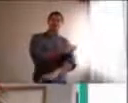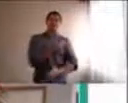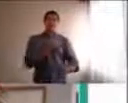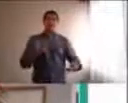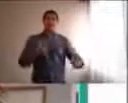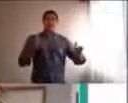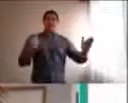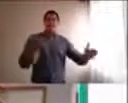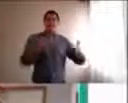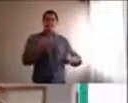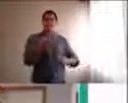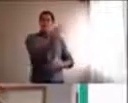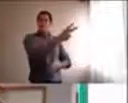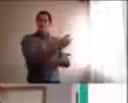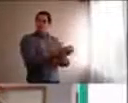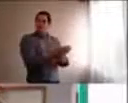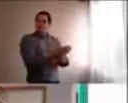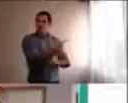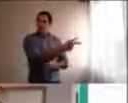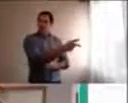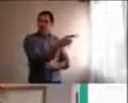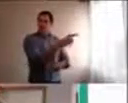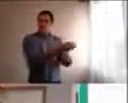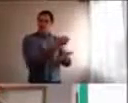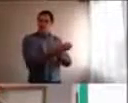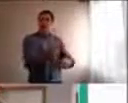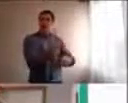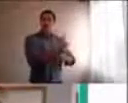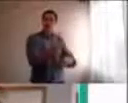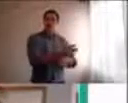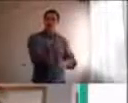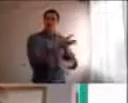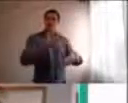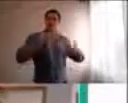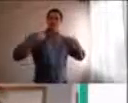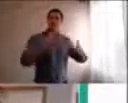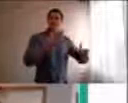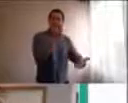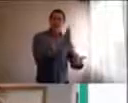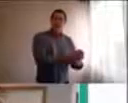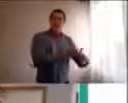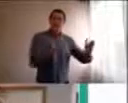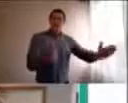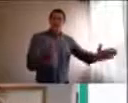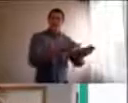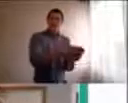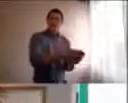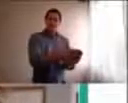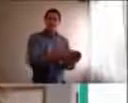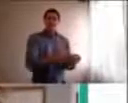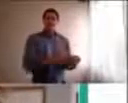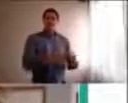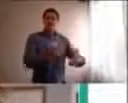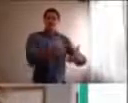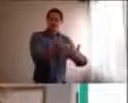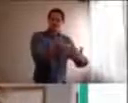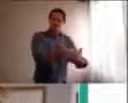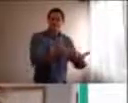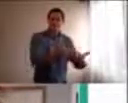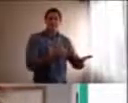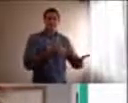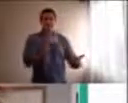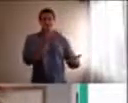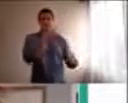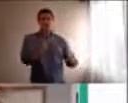colocaba, la escuela, les colocaba, el docente, el contexto escolar, tenía normas, mucho más claras,